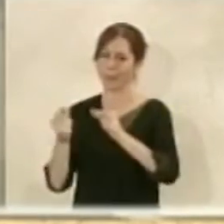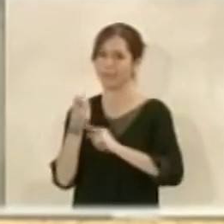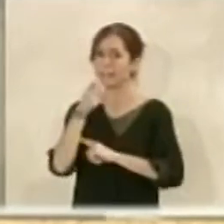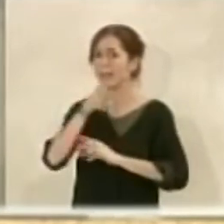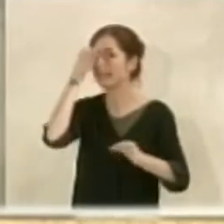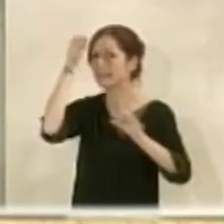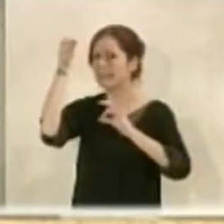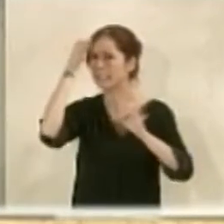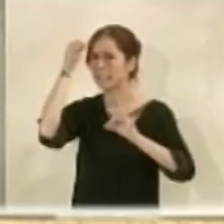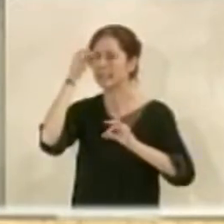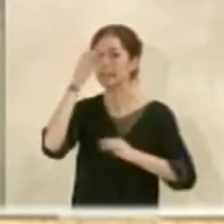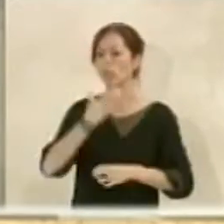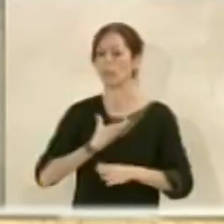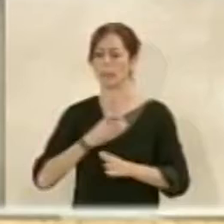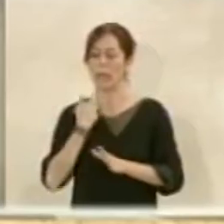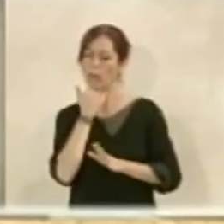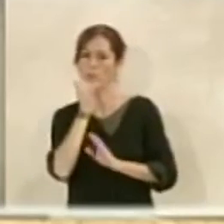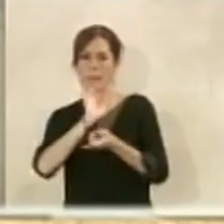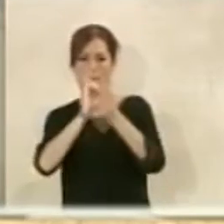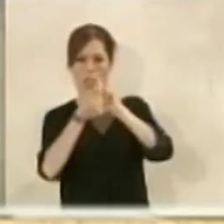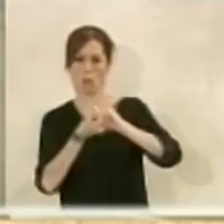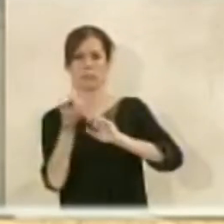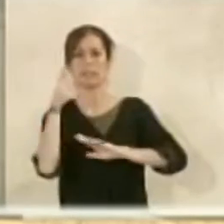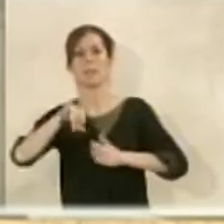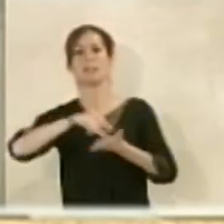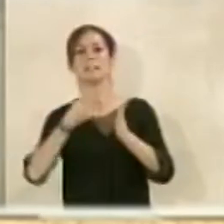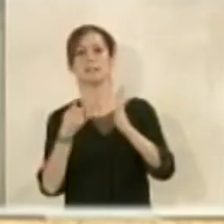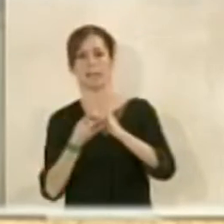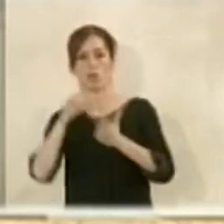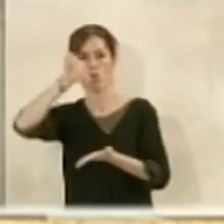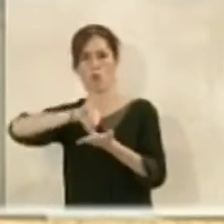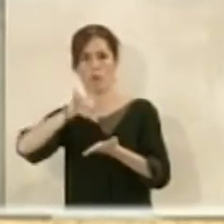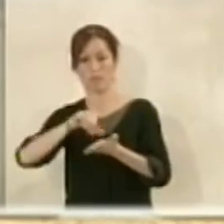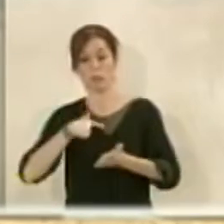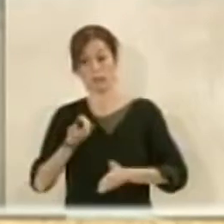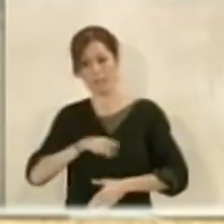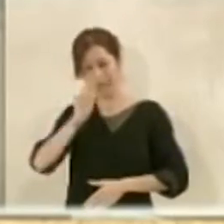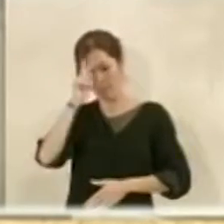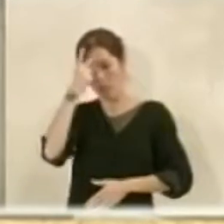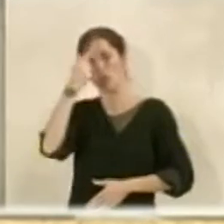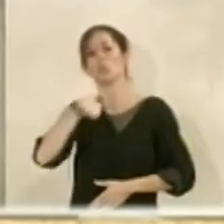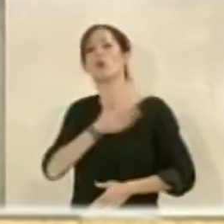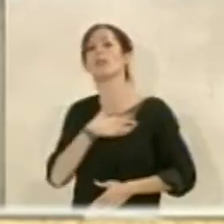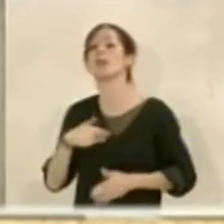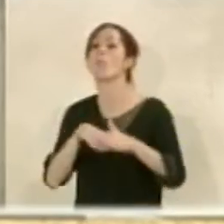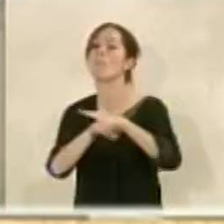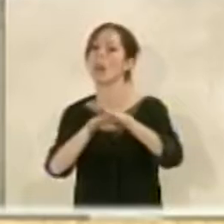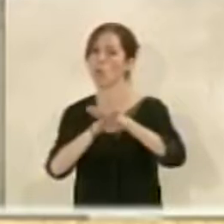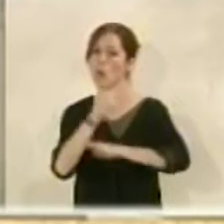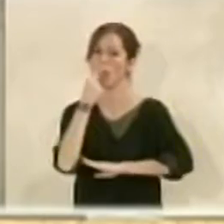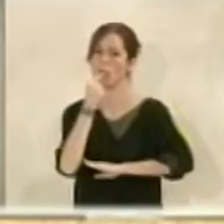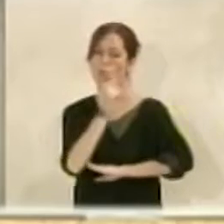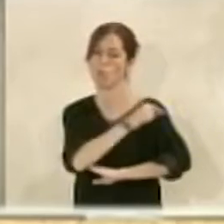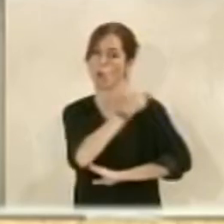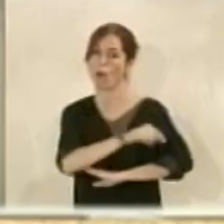matiz y cambio de criterio por parte del ayuntamiento y de los técnicos de la gerencia municipal de urbanismo y mío propio por el cual yo quiero pedirle disculpas a la cruz roja